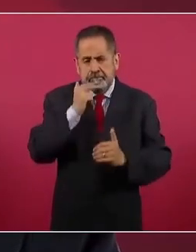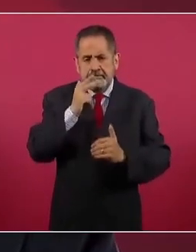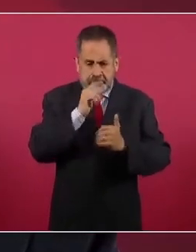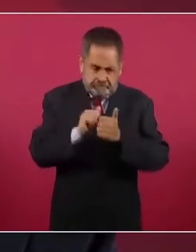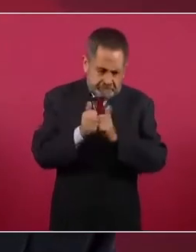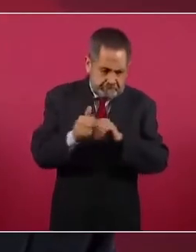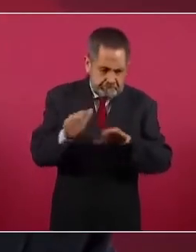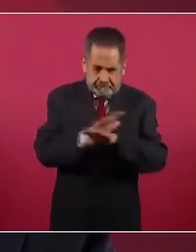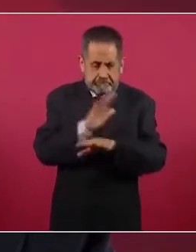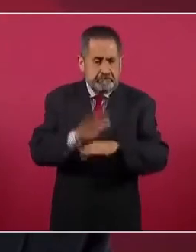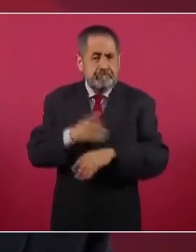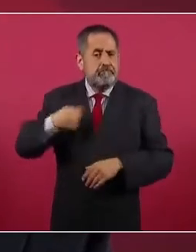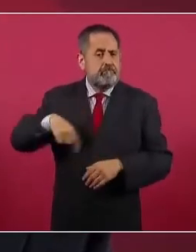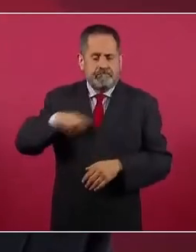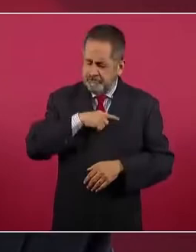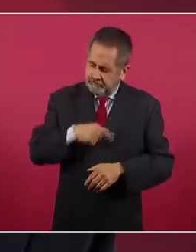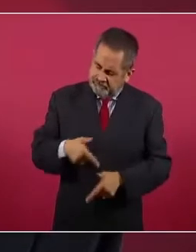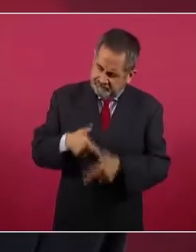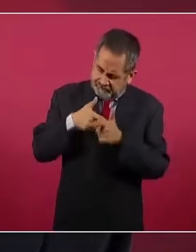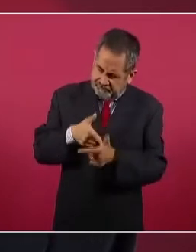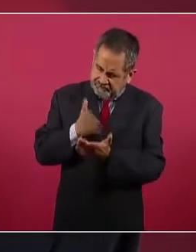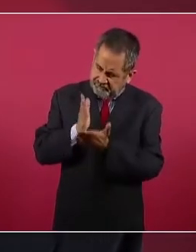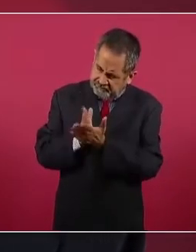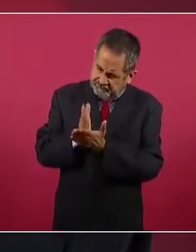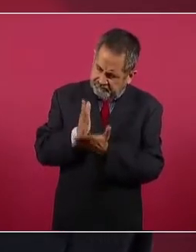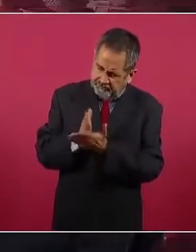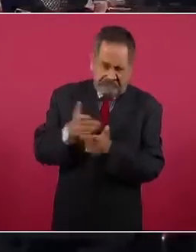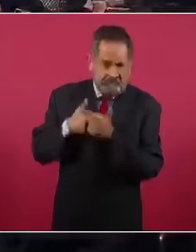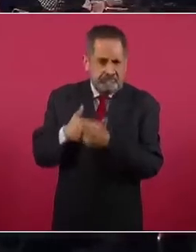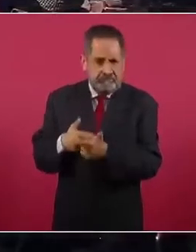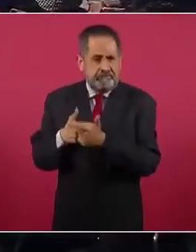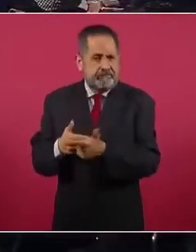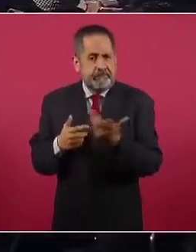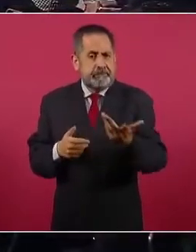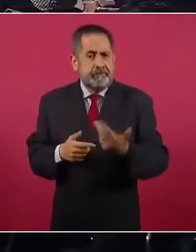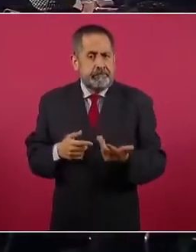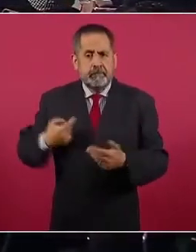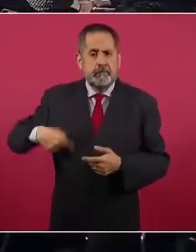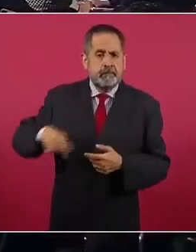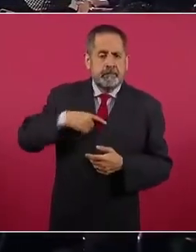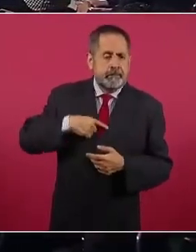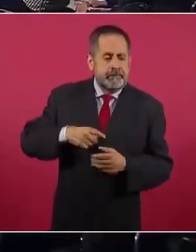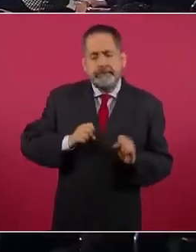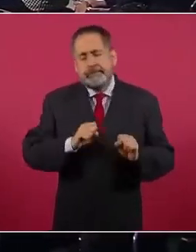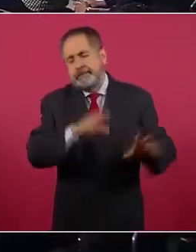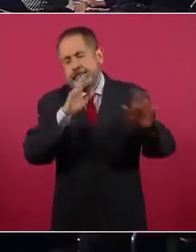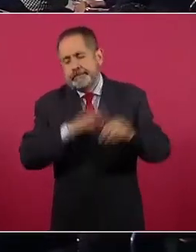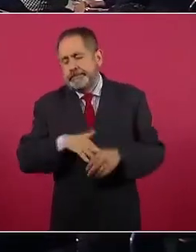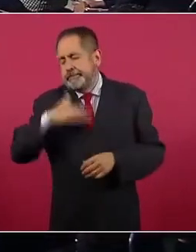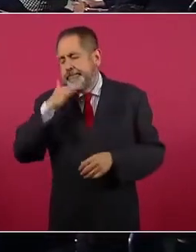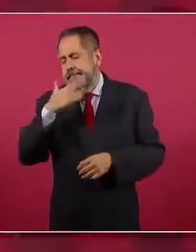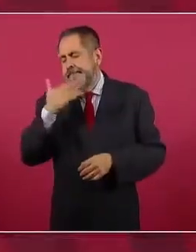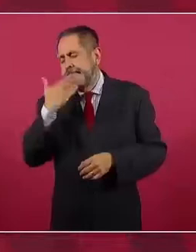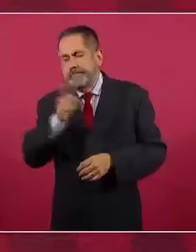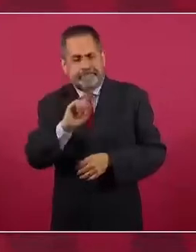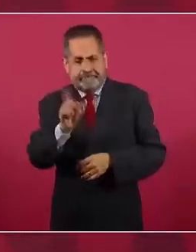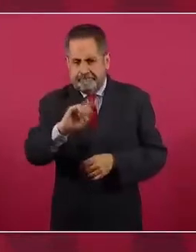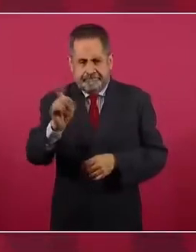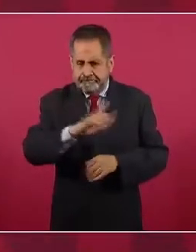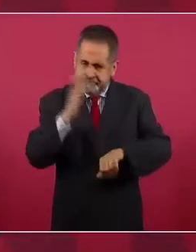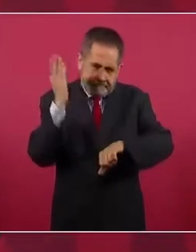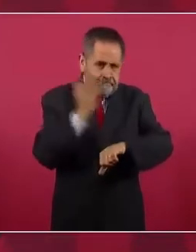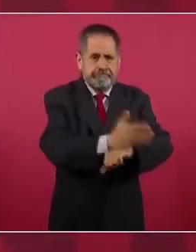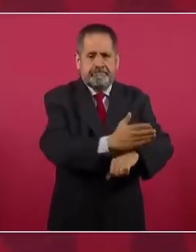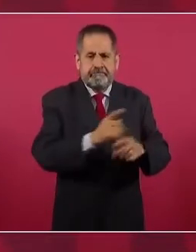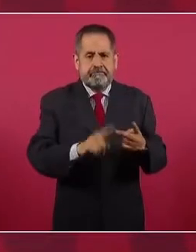nuestra perseverancia y por no permitir la corrupción y por no permitir la impunidad y